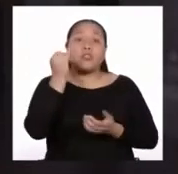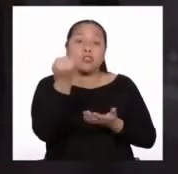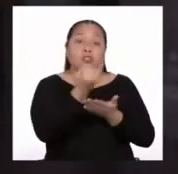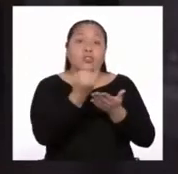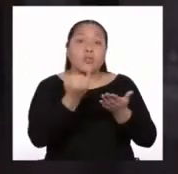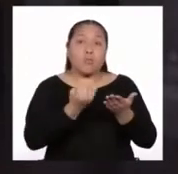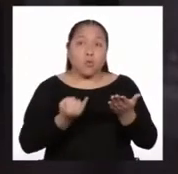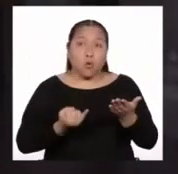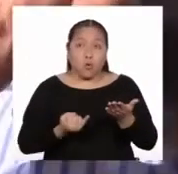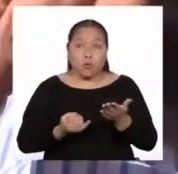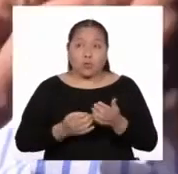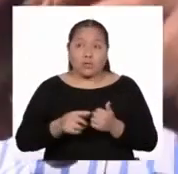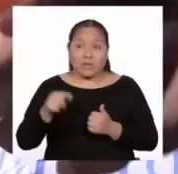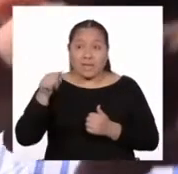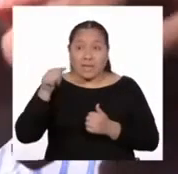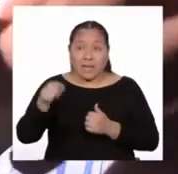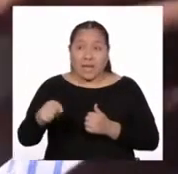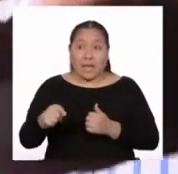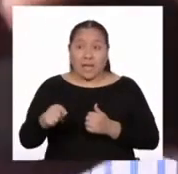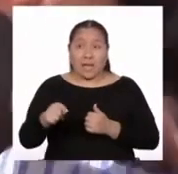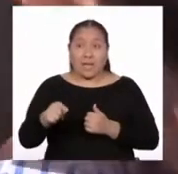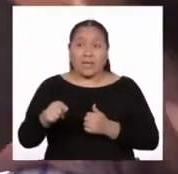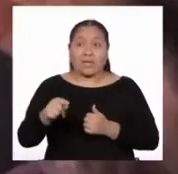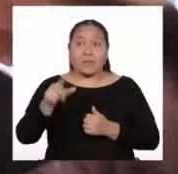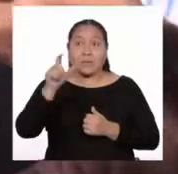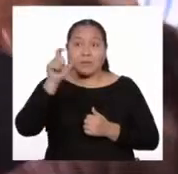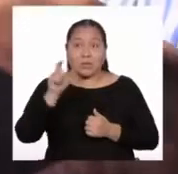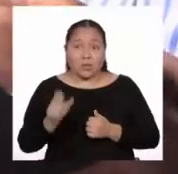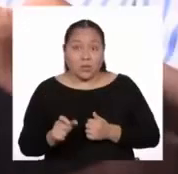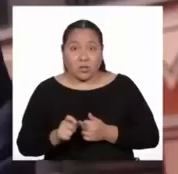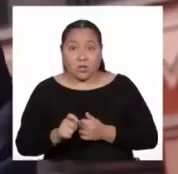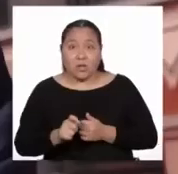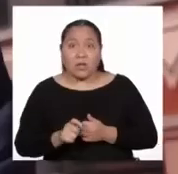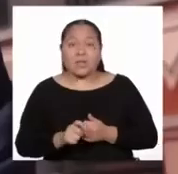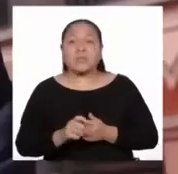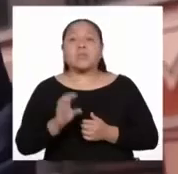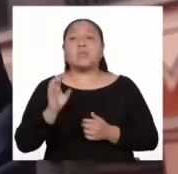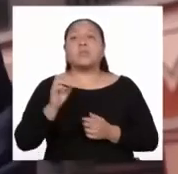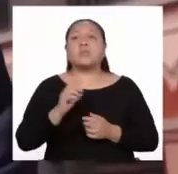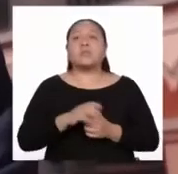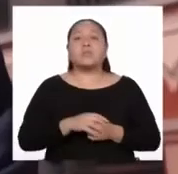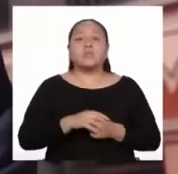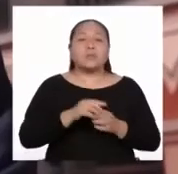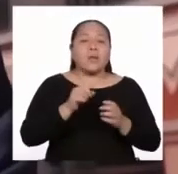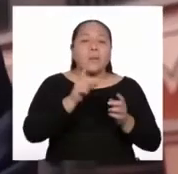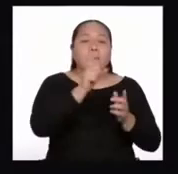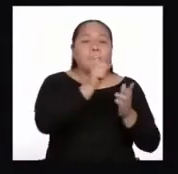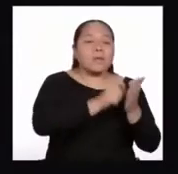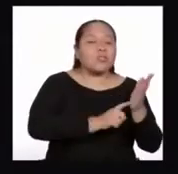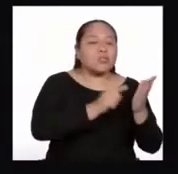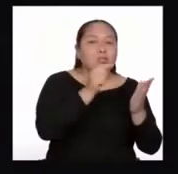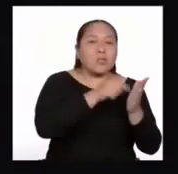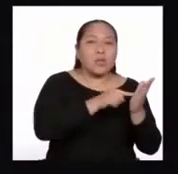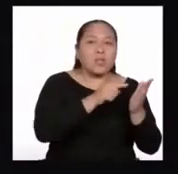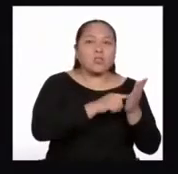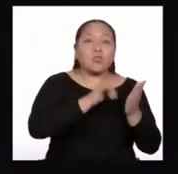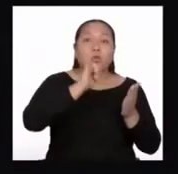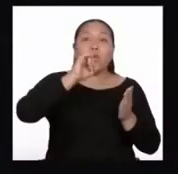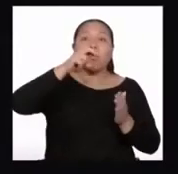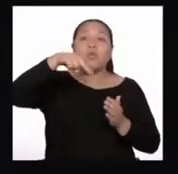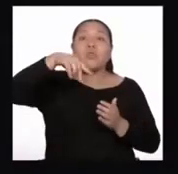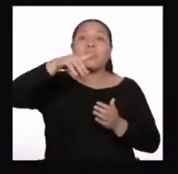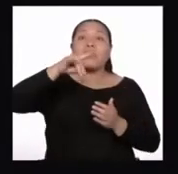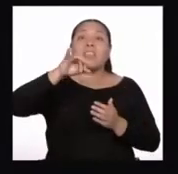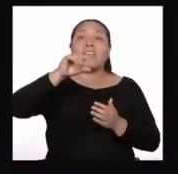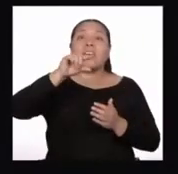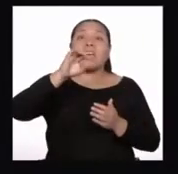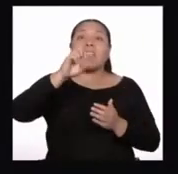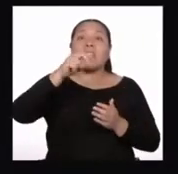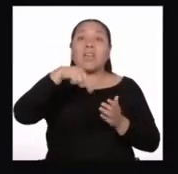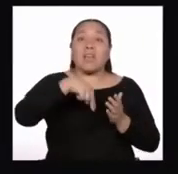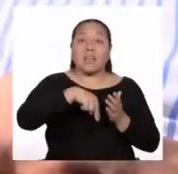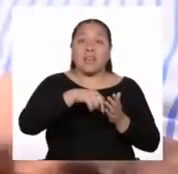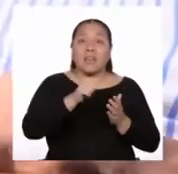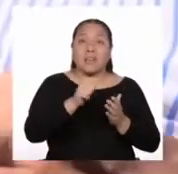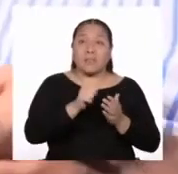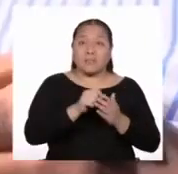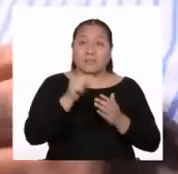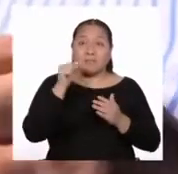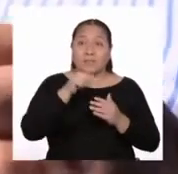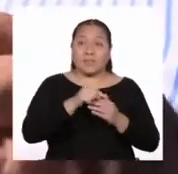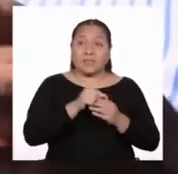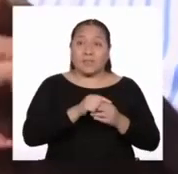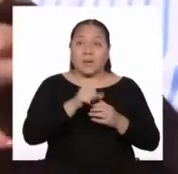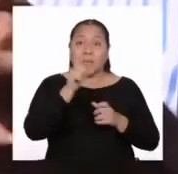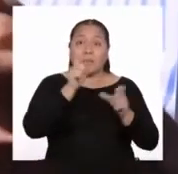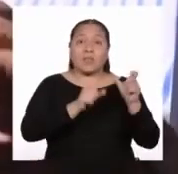que el personaje es un indígena, no es un mestizo, es un hombre que él proclama